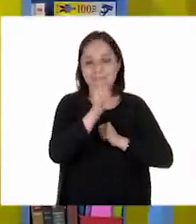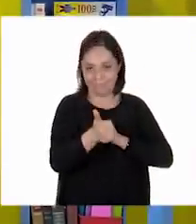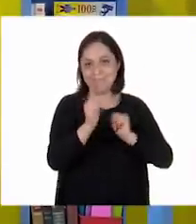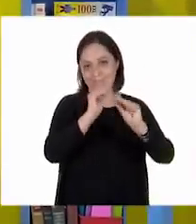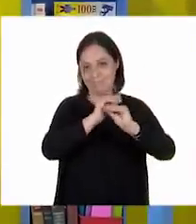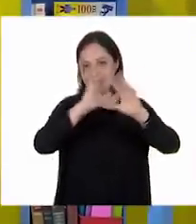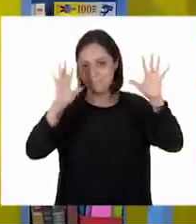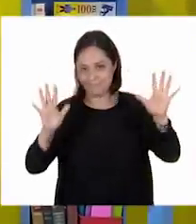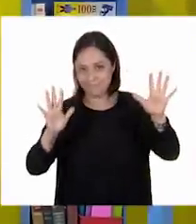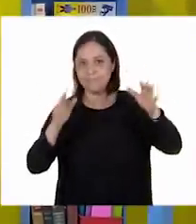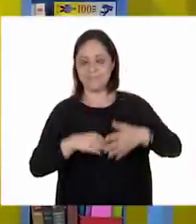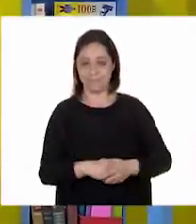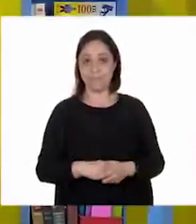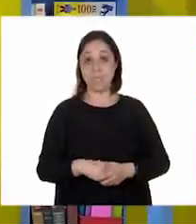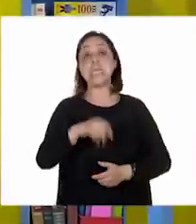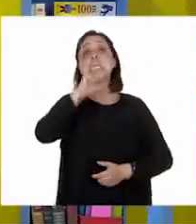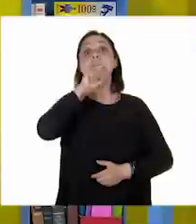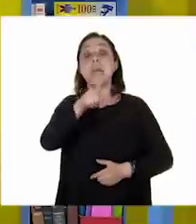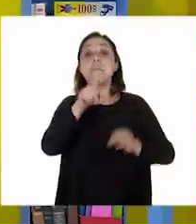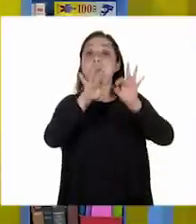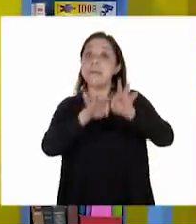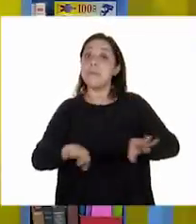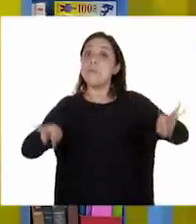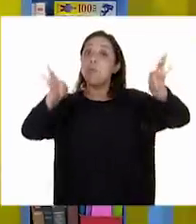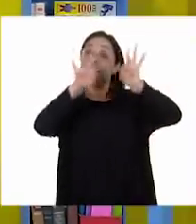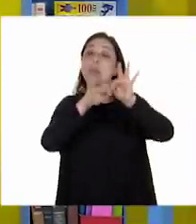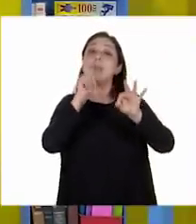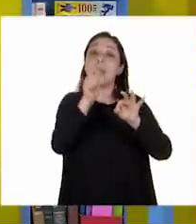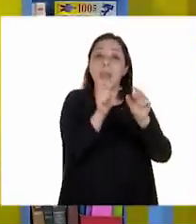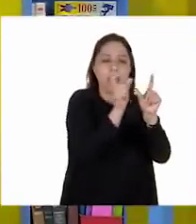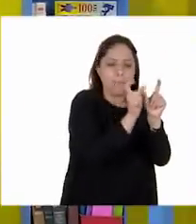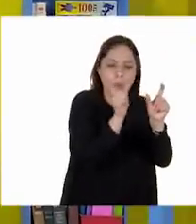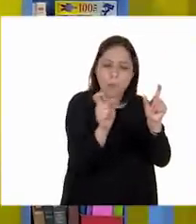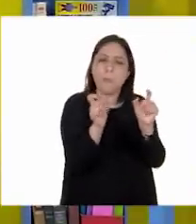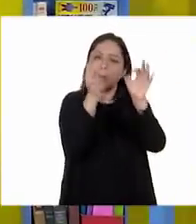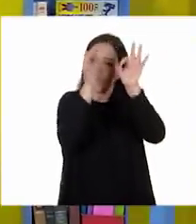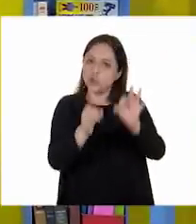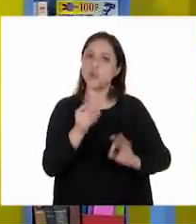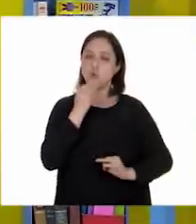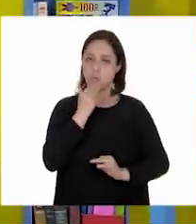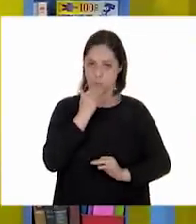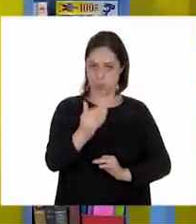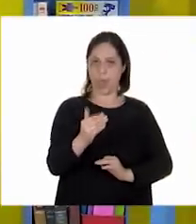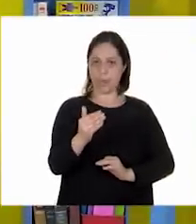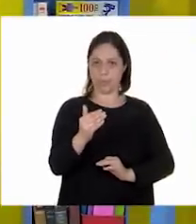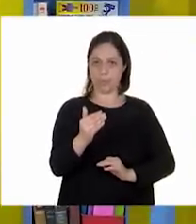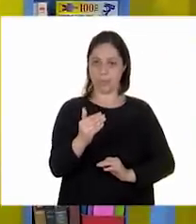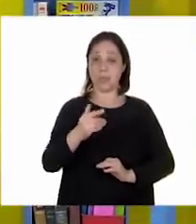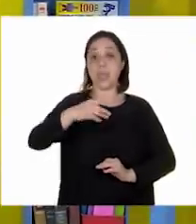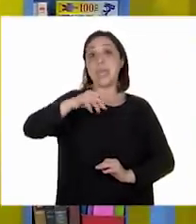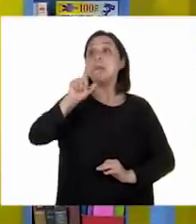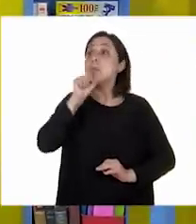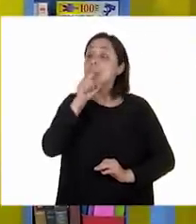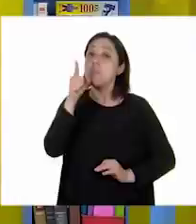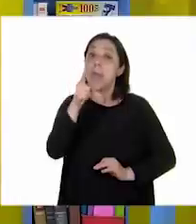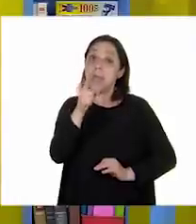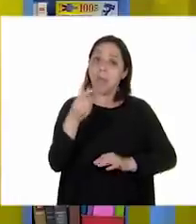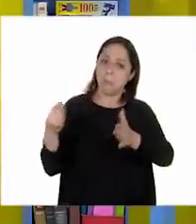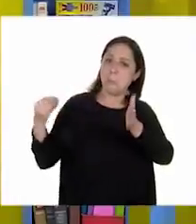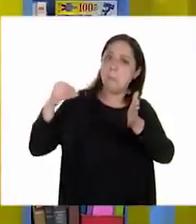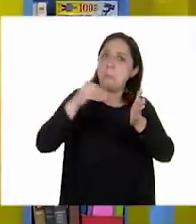Y obviamente la ortografía por eso es tan importante. Aquí yo resaltaría que además le agrega una receta.